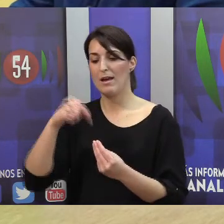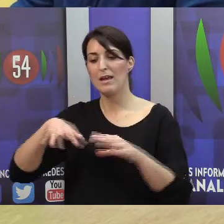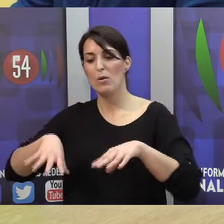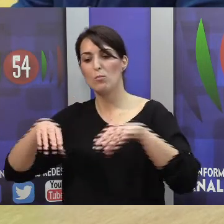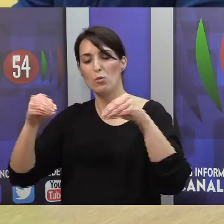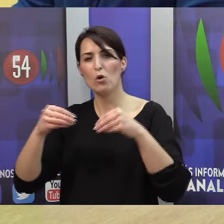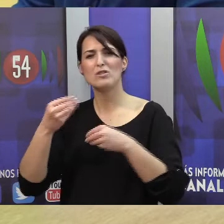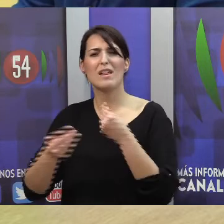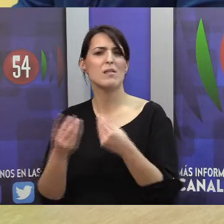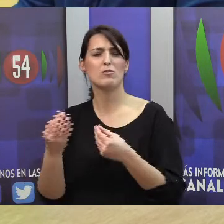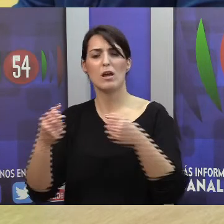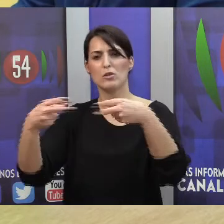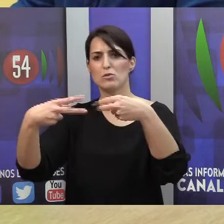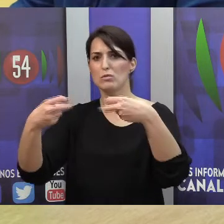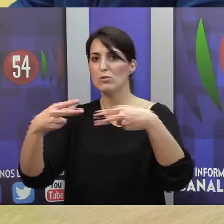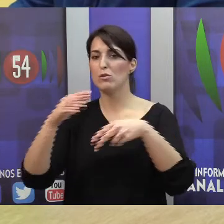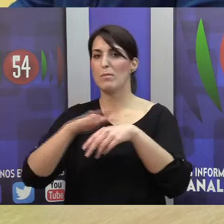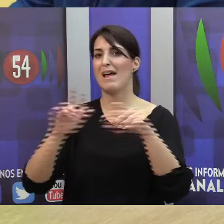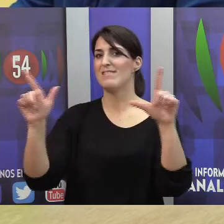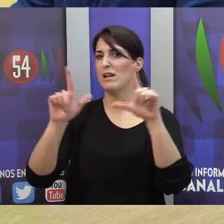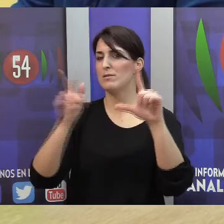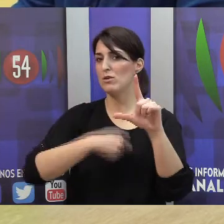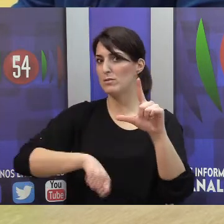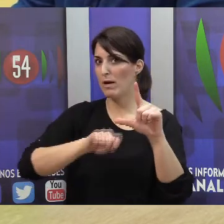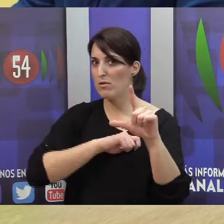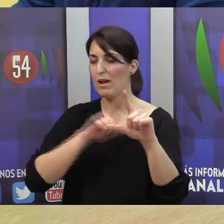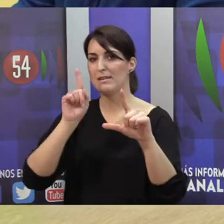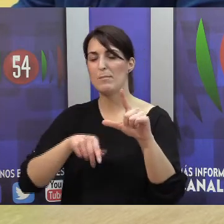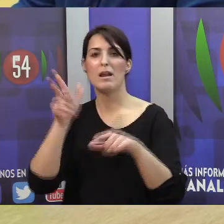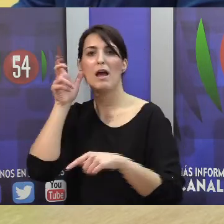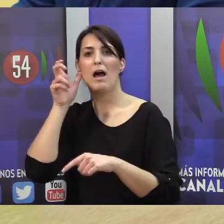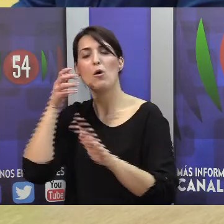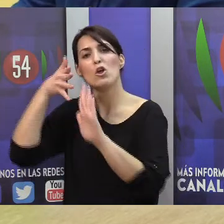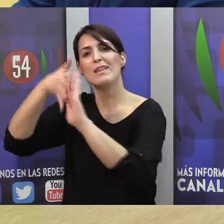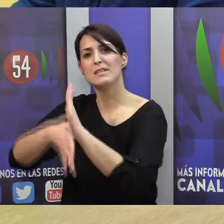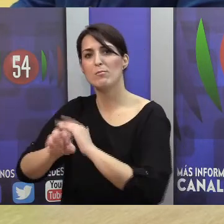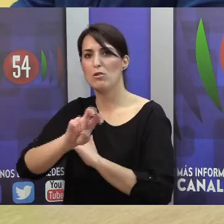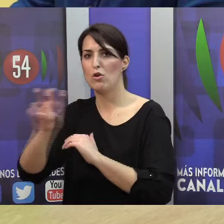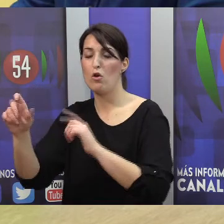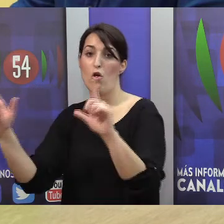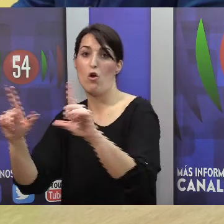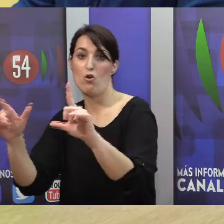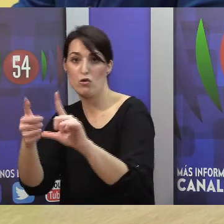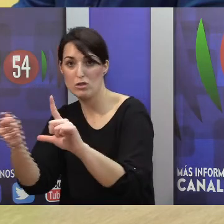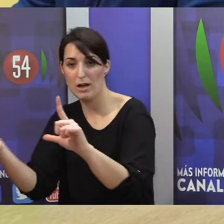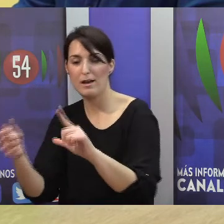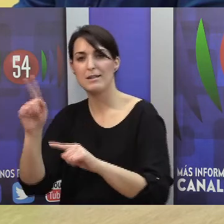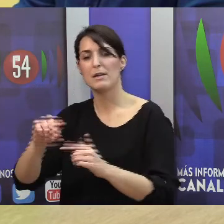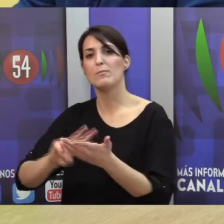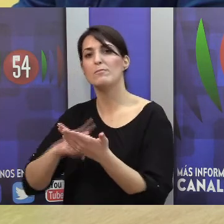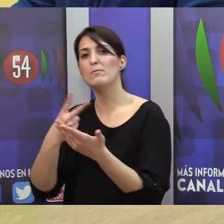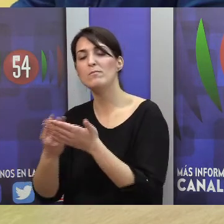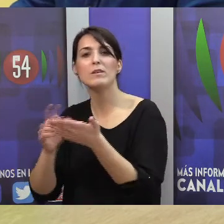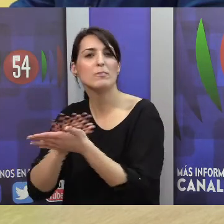subtitulado para la televisión española, se hace la audiodescripción para otros canales, se hace la lengua de signos, el intérprete de lengua de